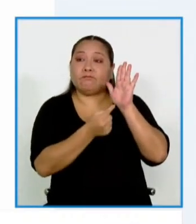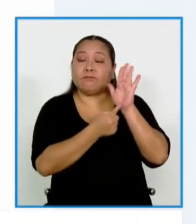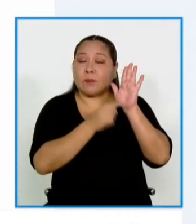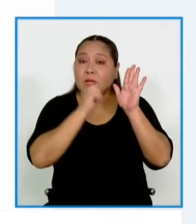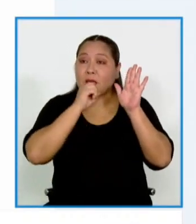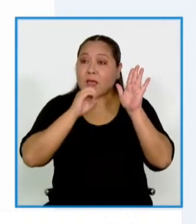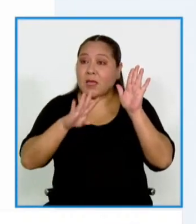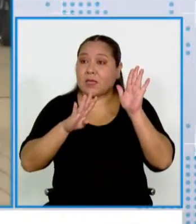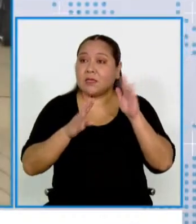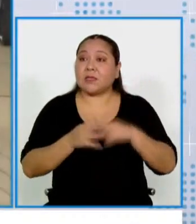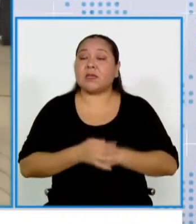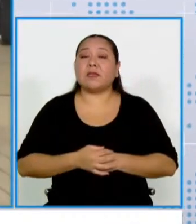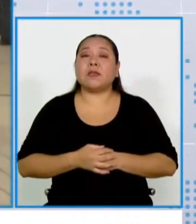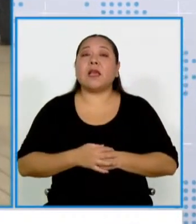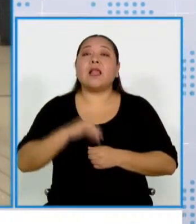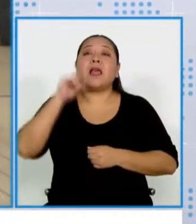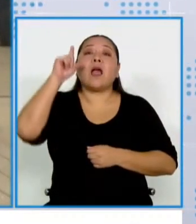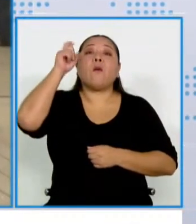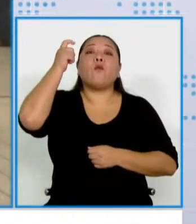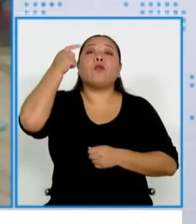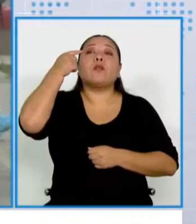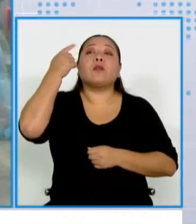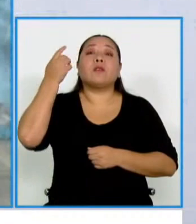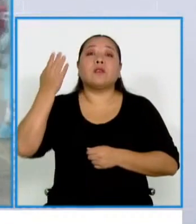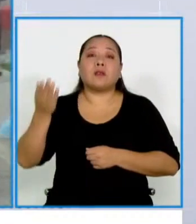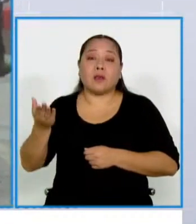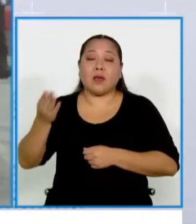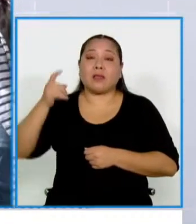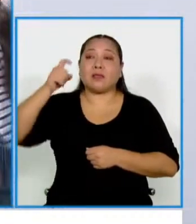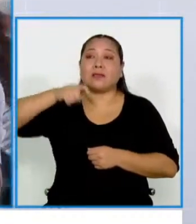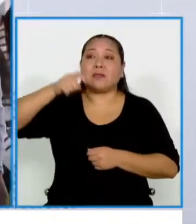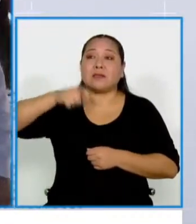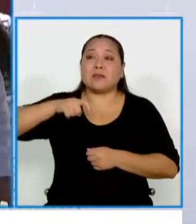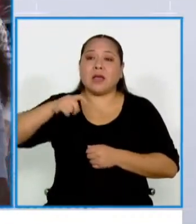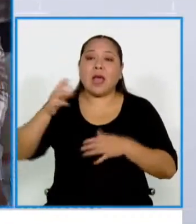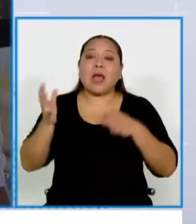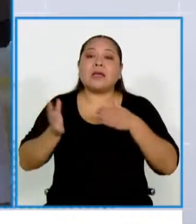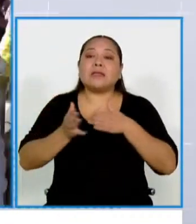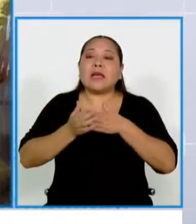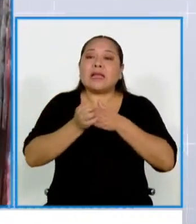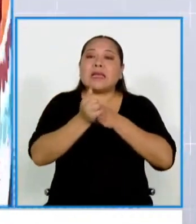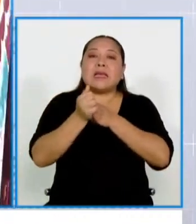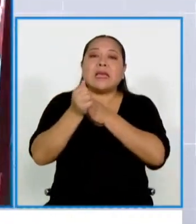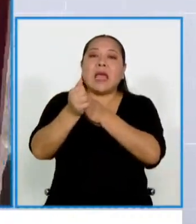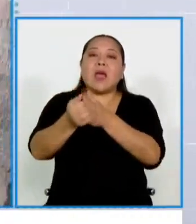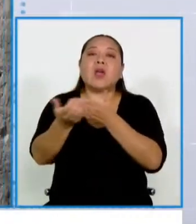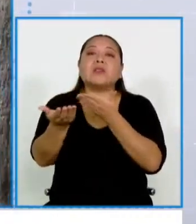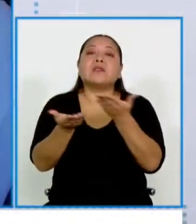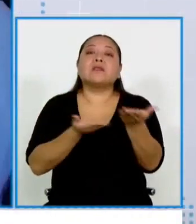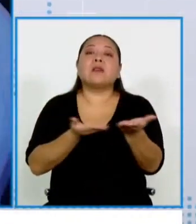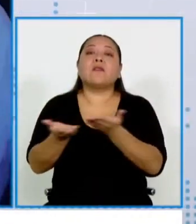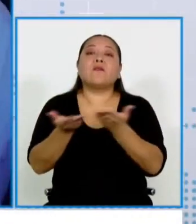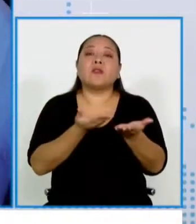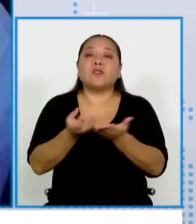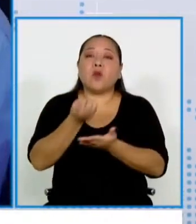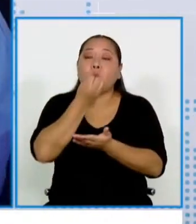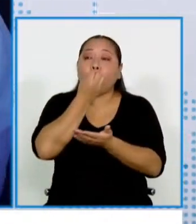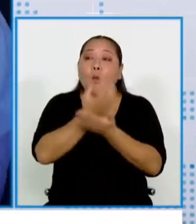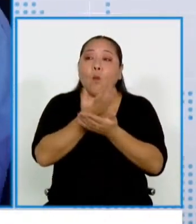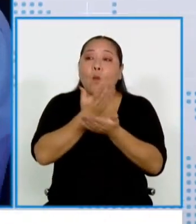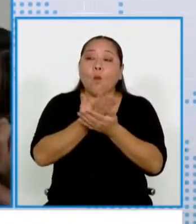la política tiene que estar orientada al servicio del bien común,